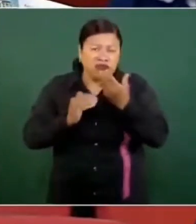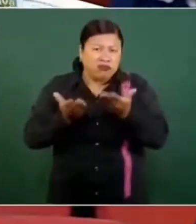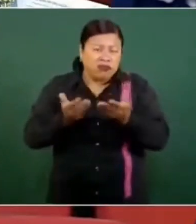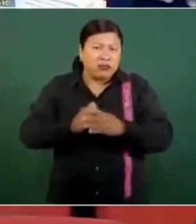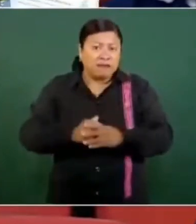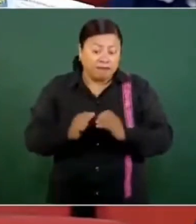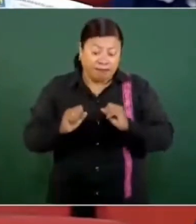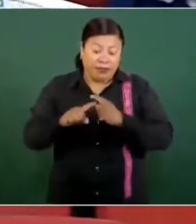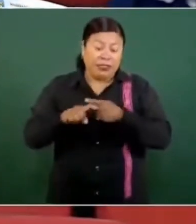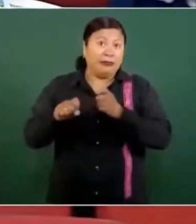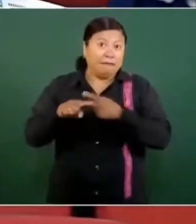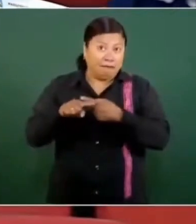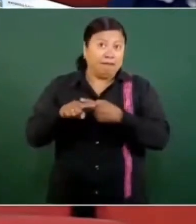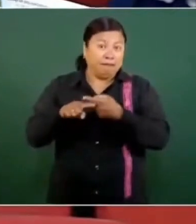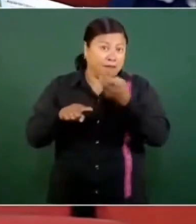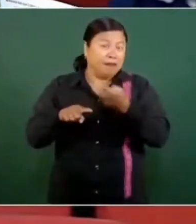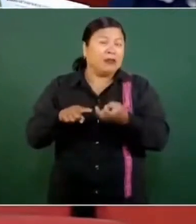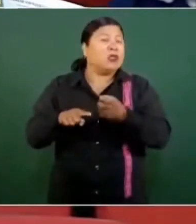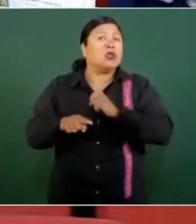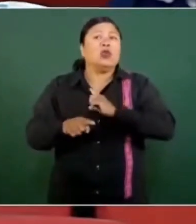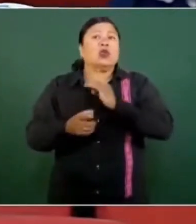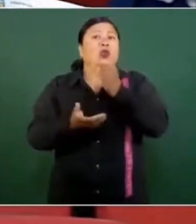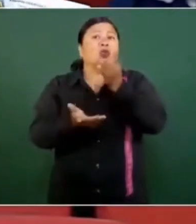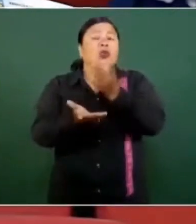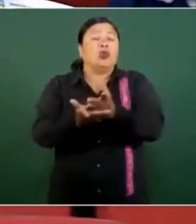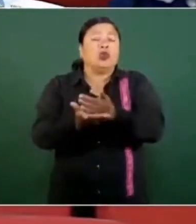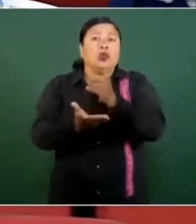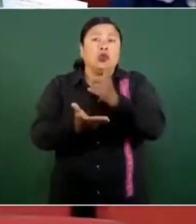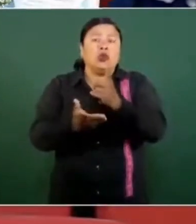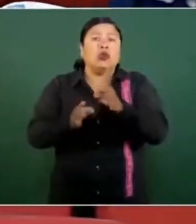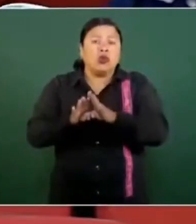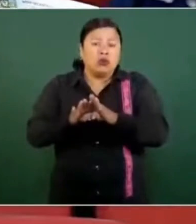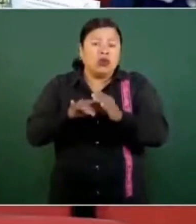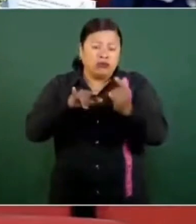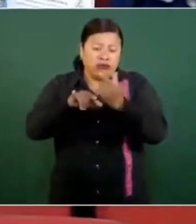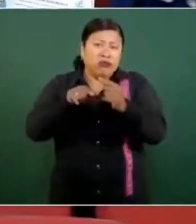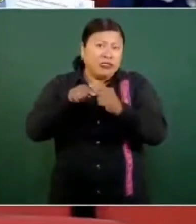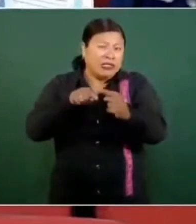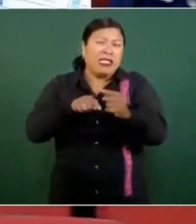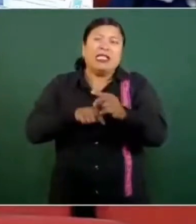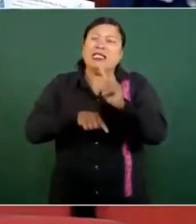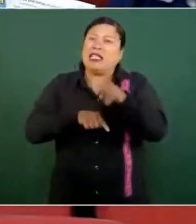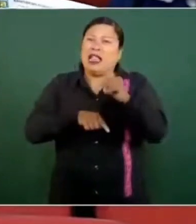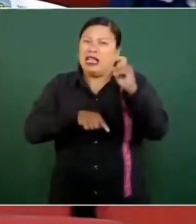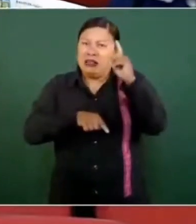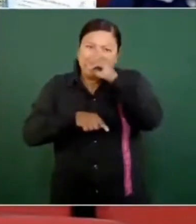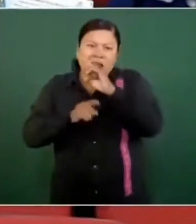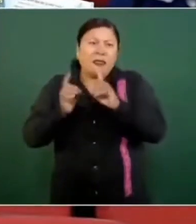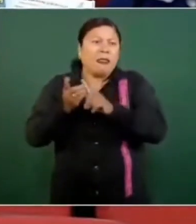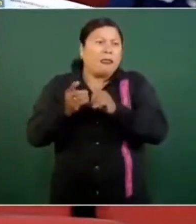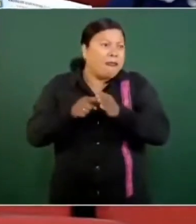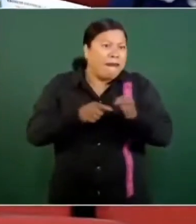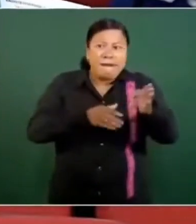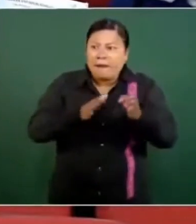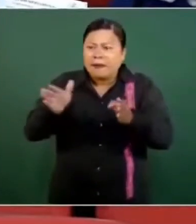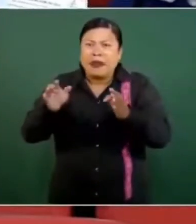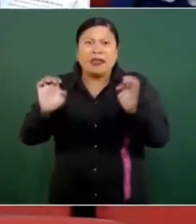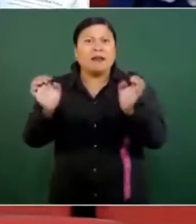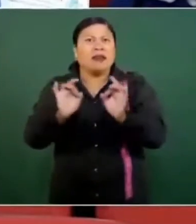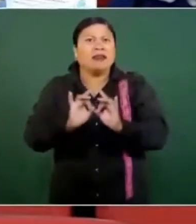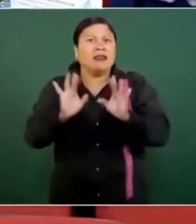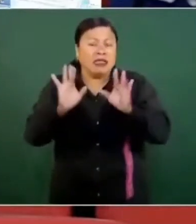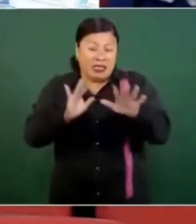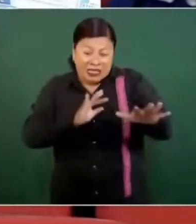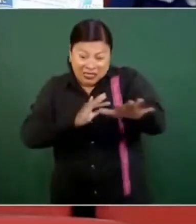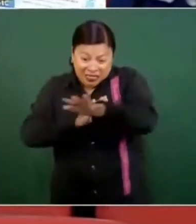Salina Cruz, señor presidente, solo cuenta con una arteria vehicular. Dificulta así la salida de emergencias. Todos los ciudadanos del primer